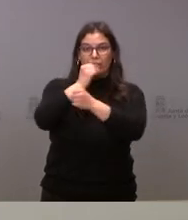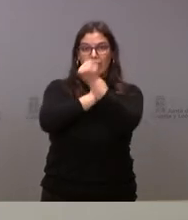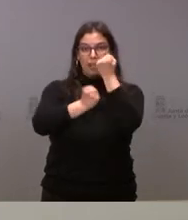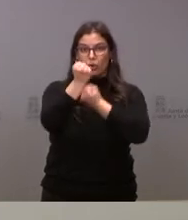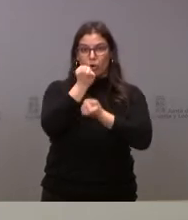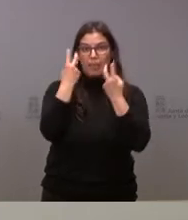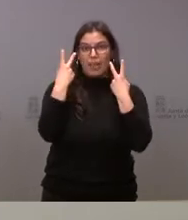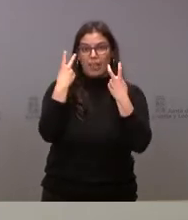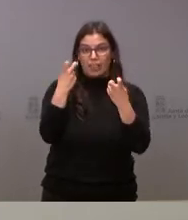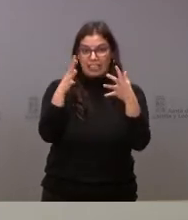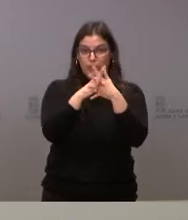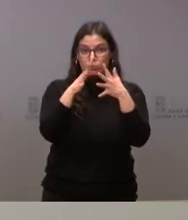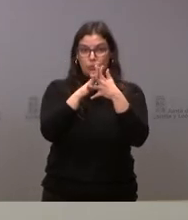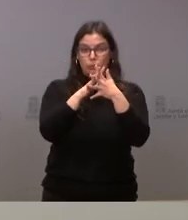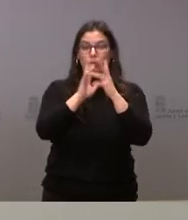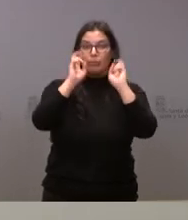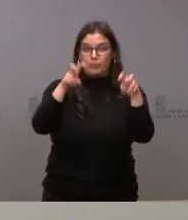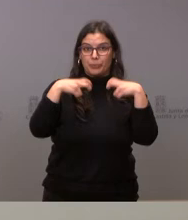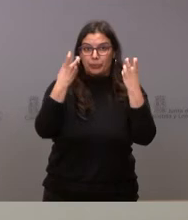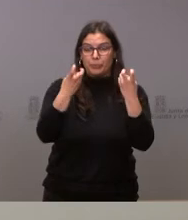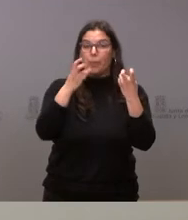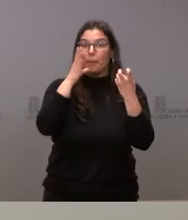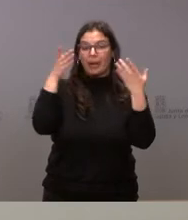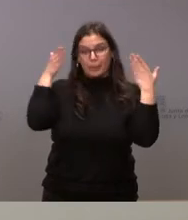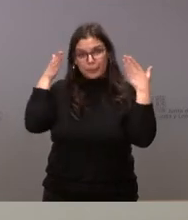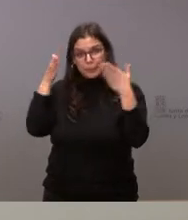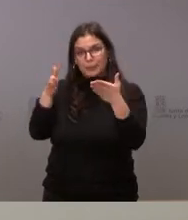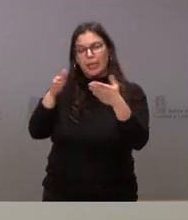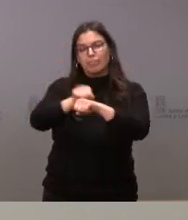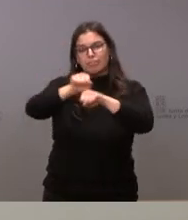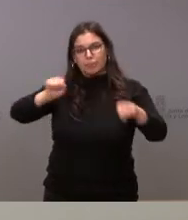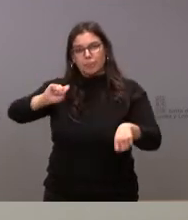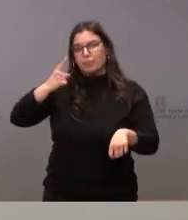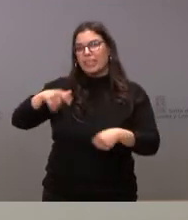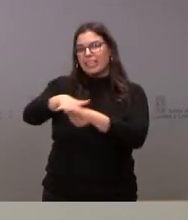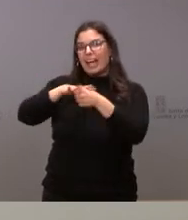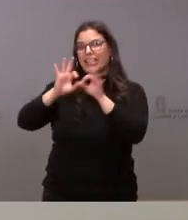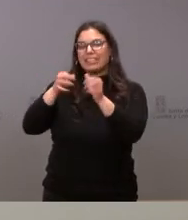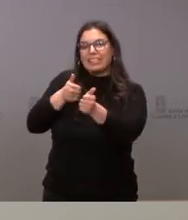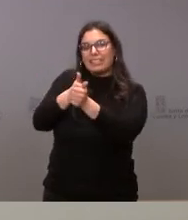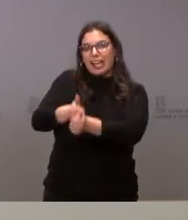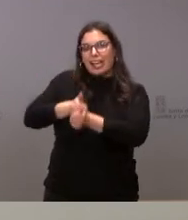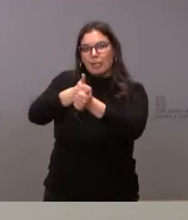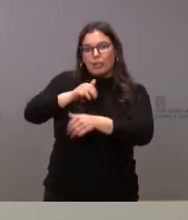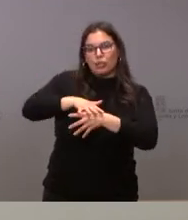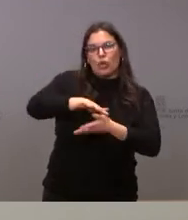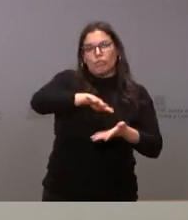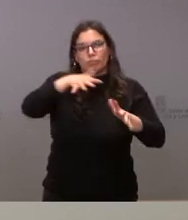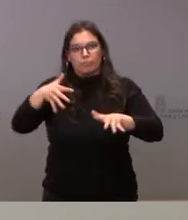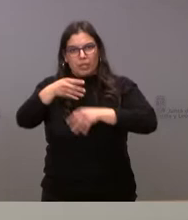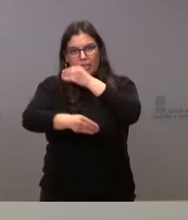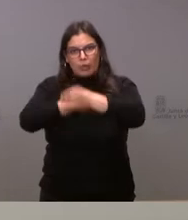y Hacienda para reforzar todo lo que tiene que ver con el área de seguimiento y ejecución y gestión